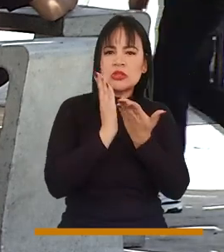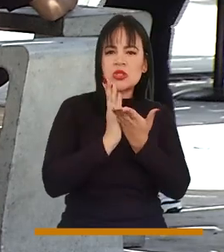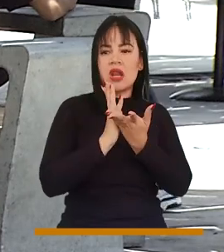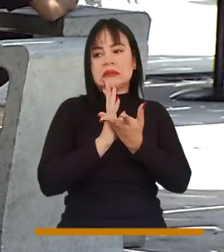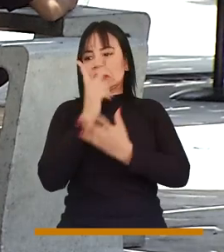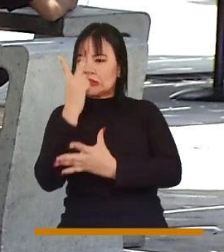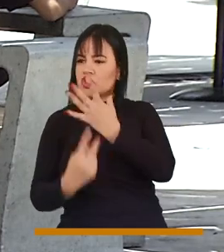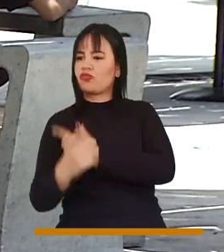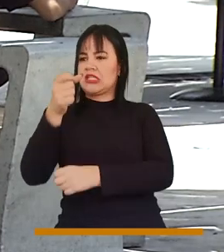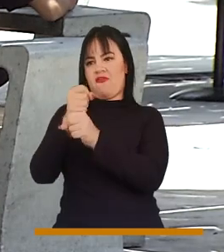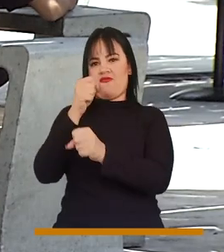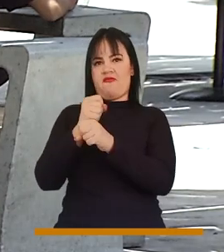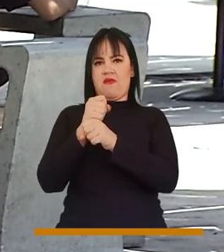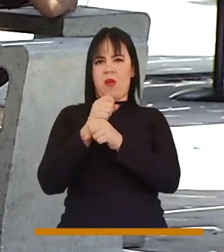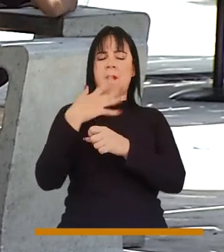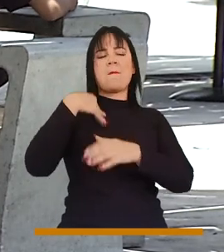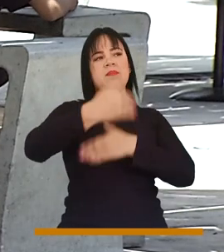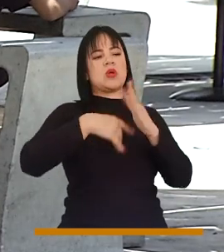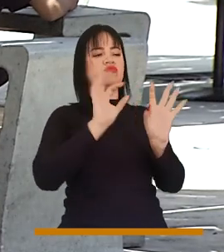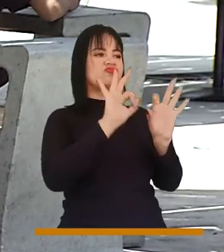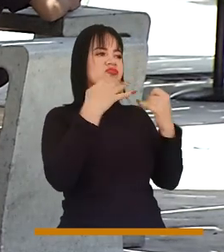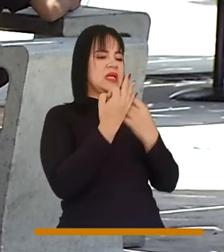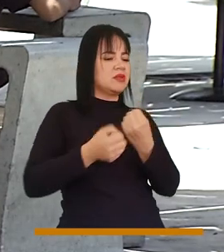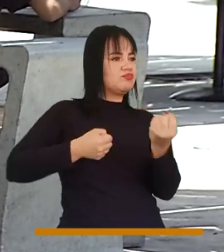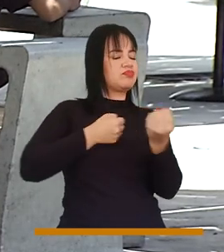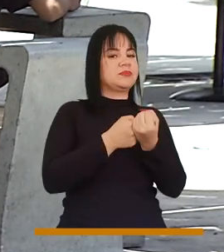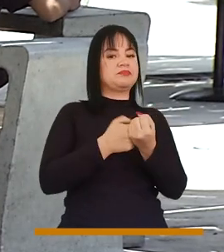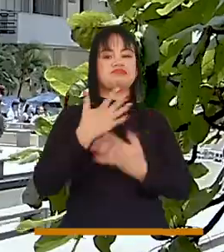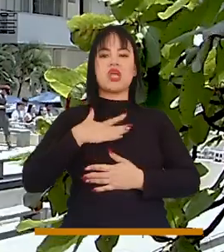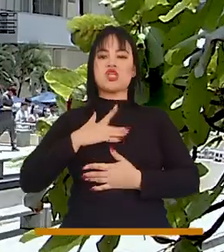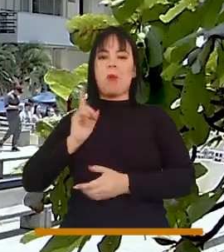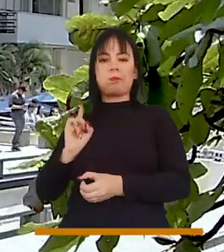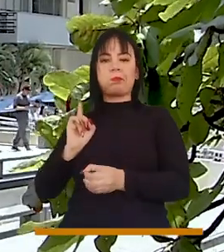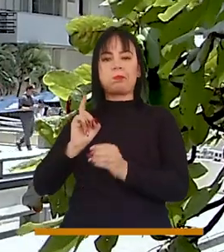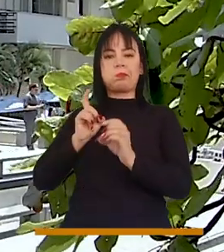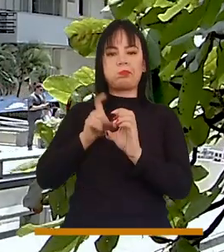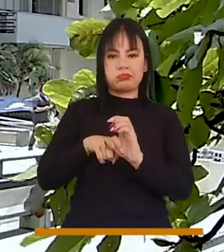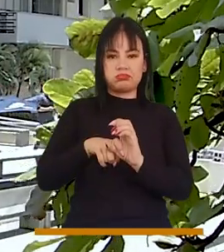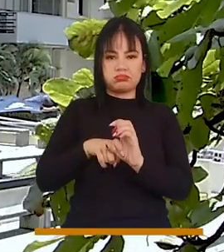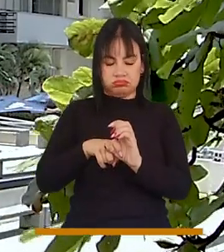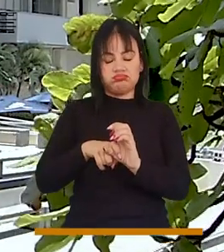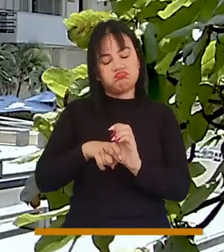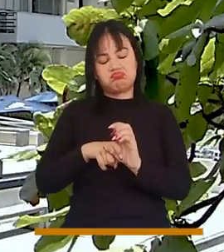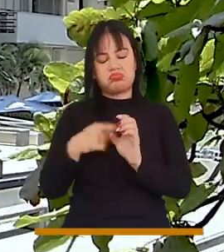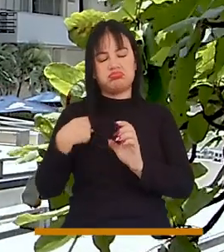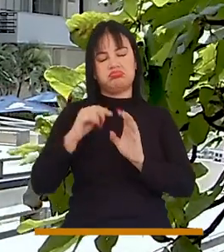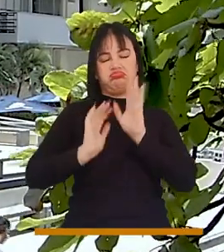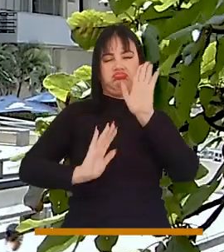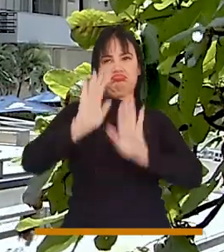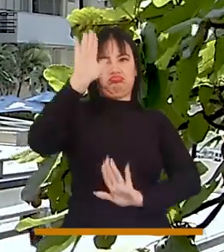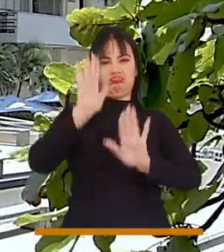trabajar a la vez y salir adelante para sacar adelante a mi familia. Me postulé, me admití para